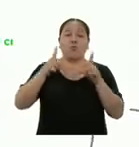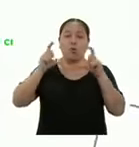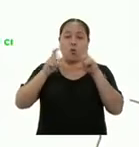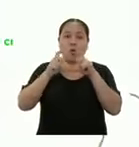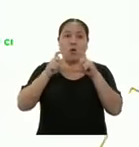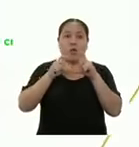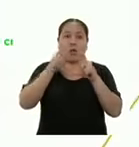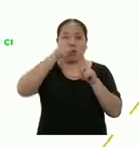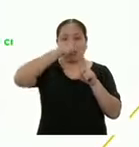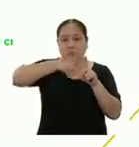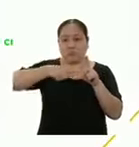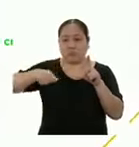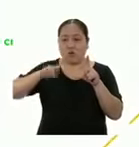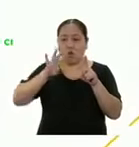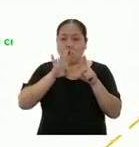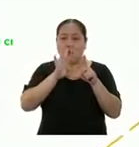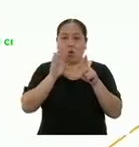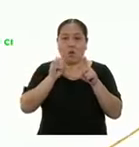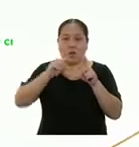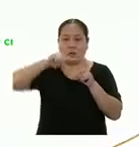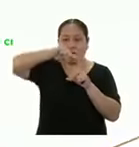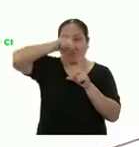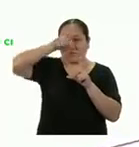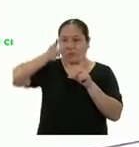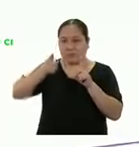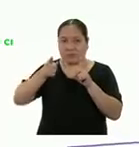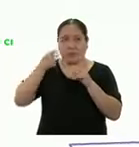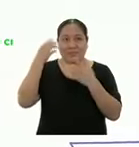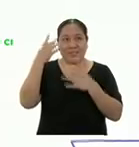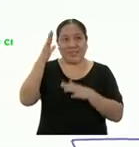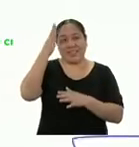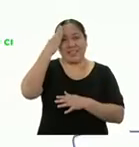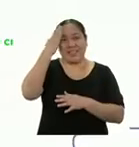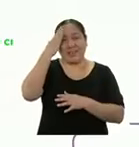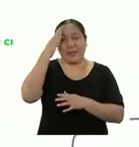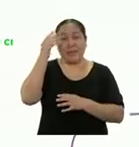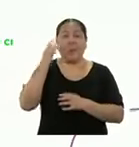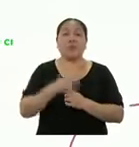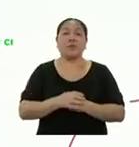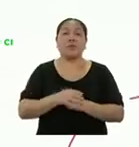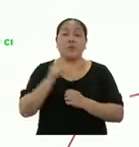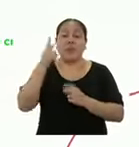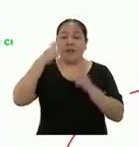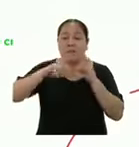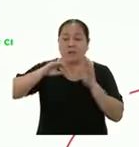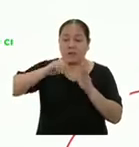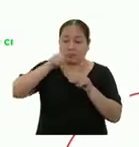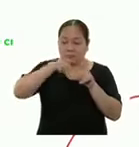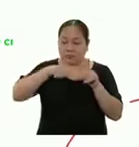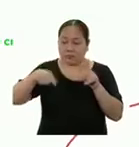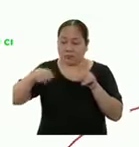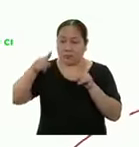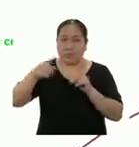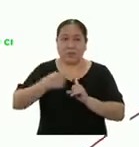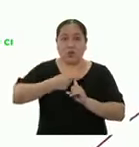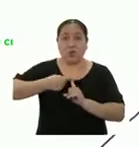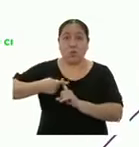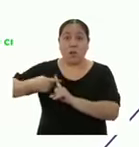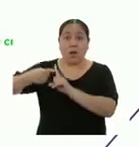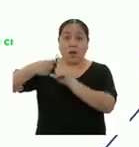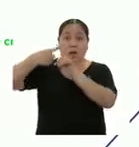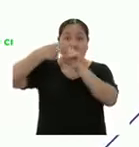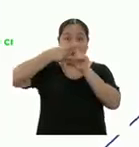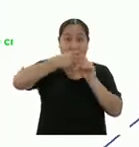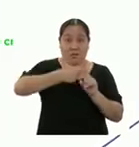centímetros y un semicírculo. Como ya sabemos, para calcular el perímetro de la forma geométrica compuesta, debemos